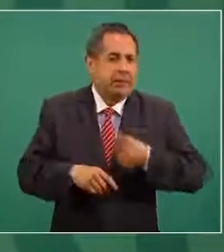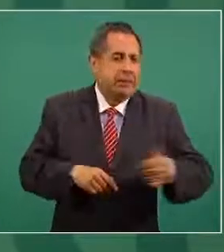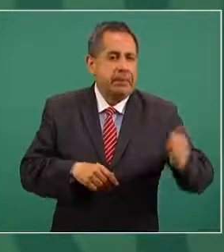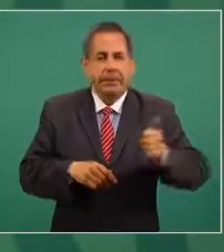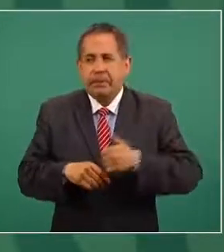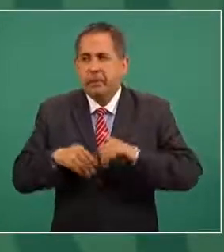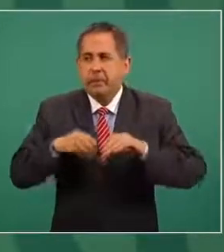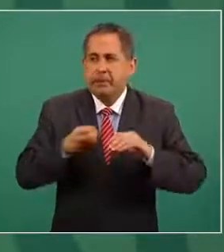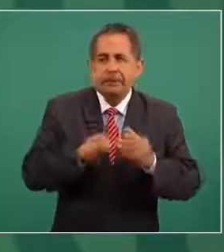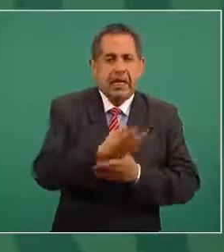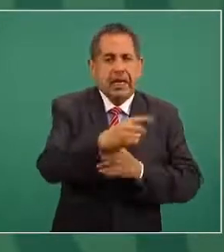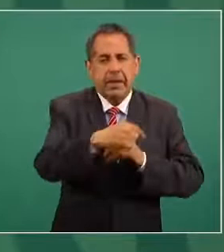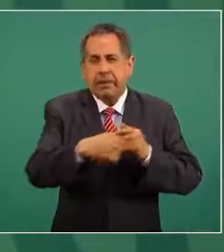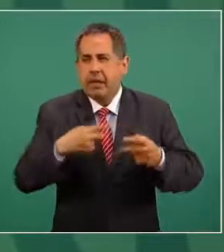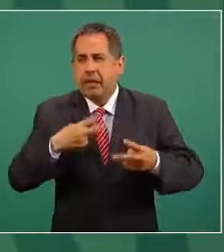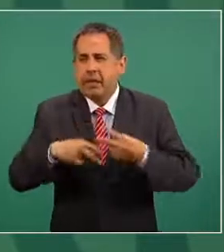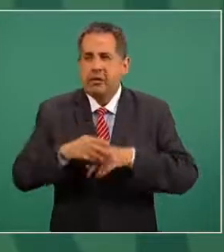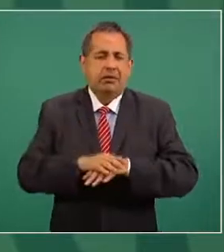país